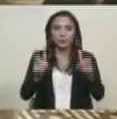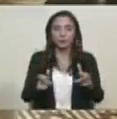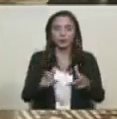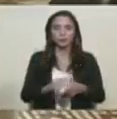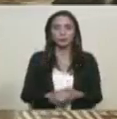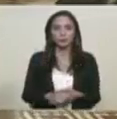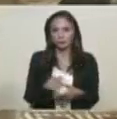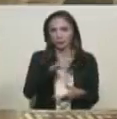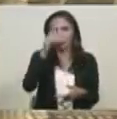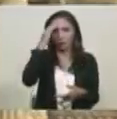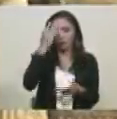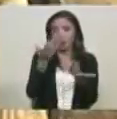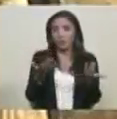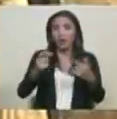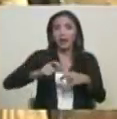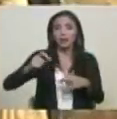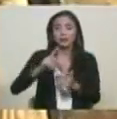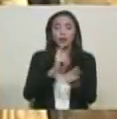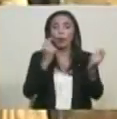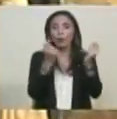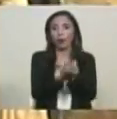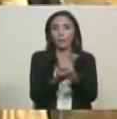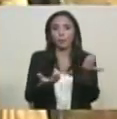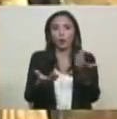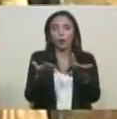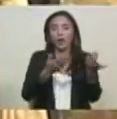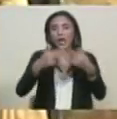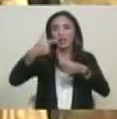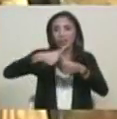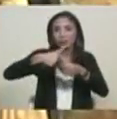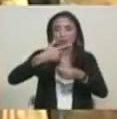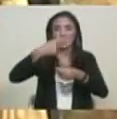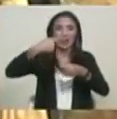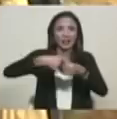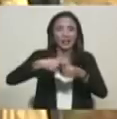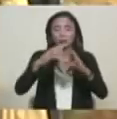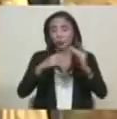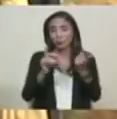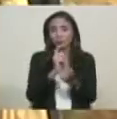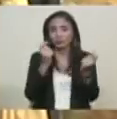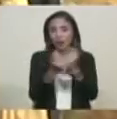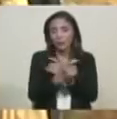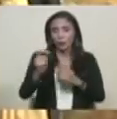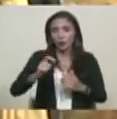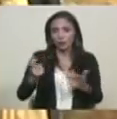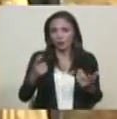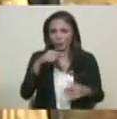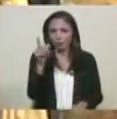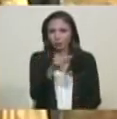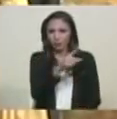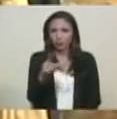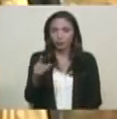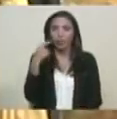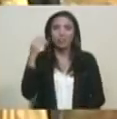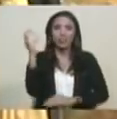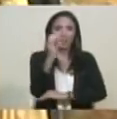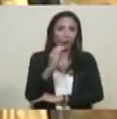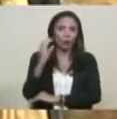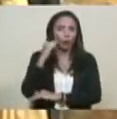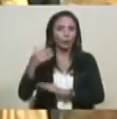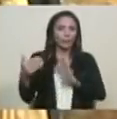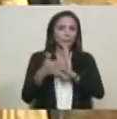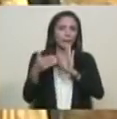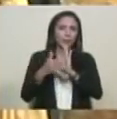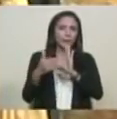Saben ustedes que el país necesita un cambio en la política de hidrocarburos. Saben ustedes que desde Colombia las